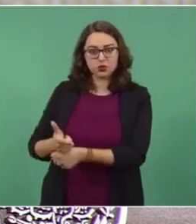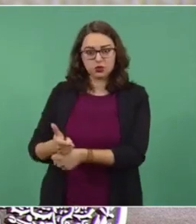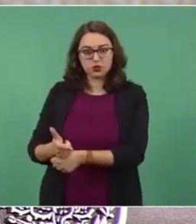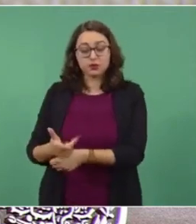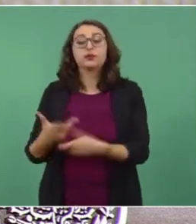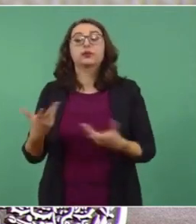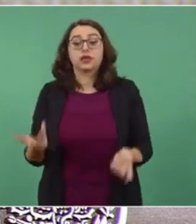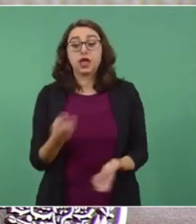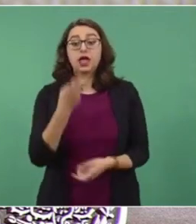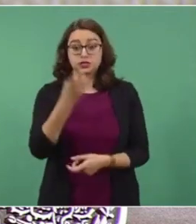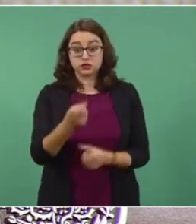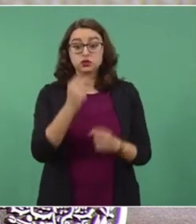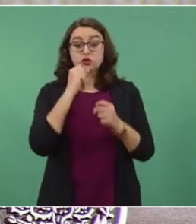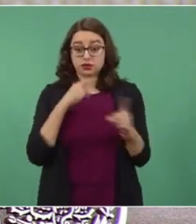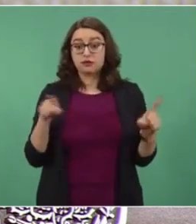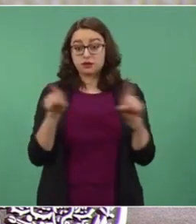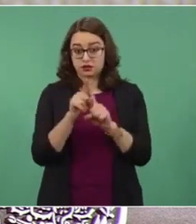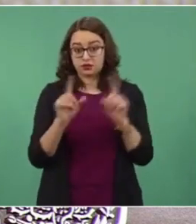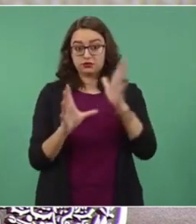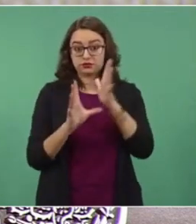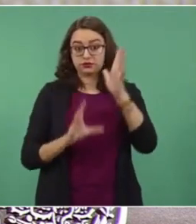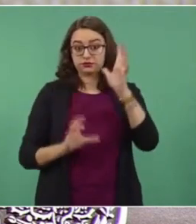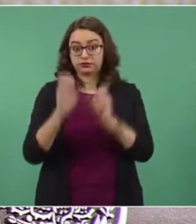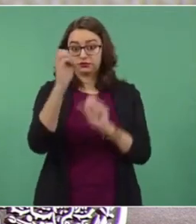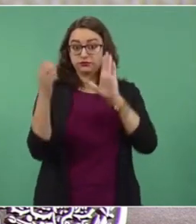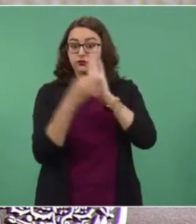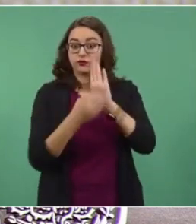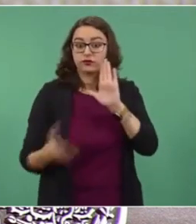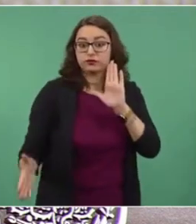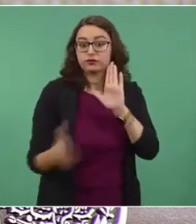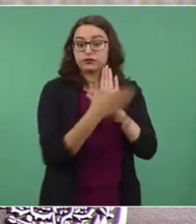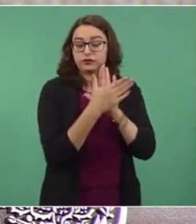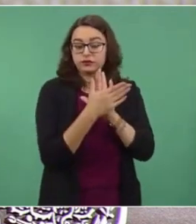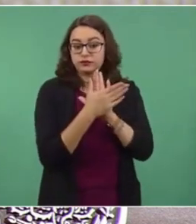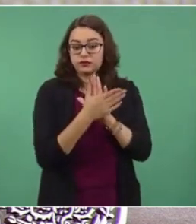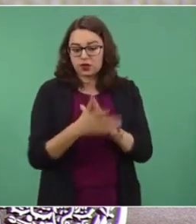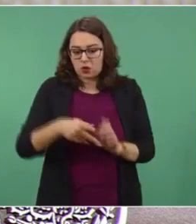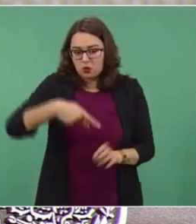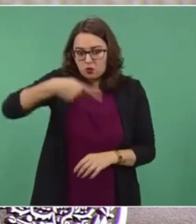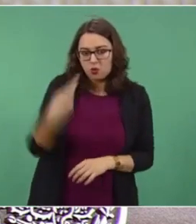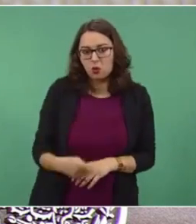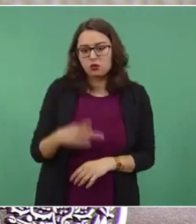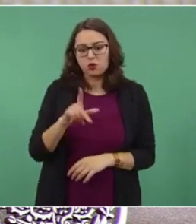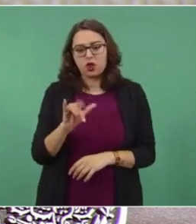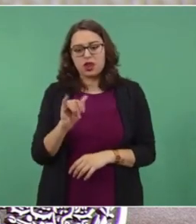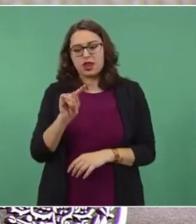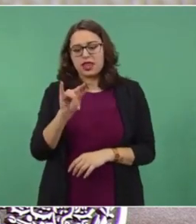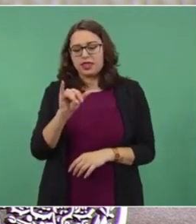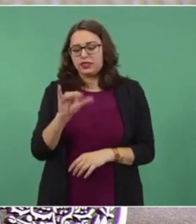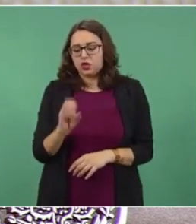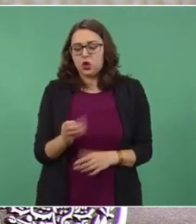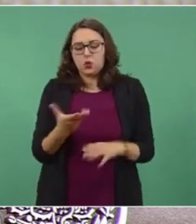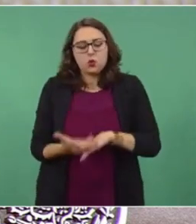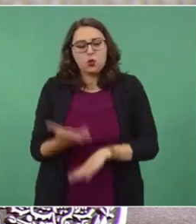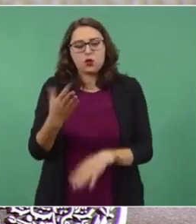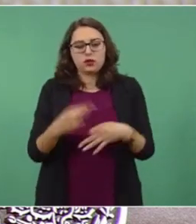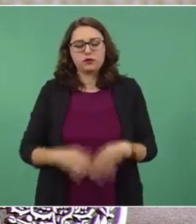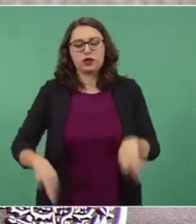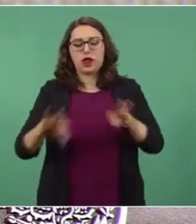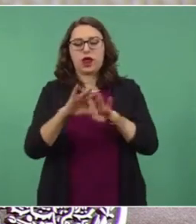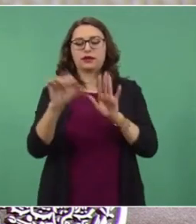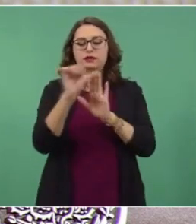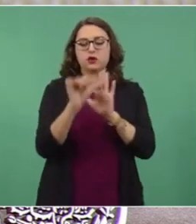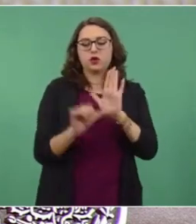el litio como mineral estratégico. El artículo 25 y 28 constitucional